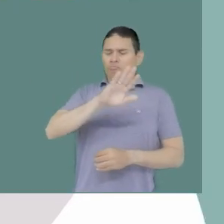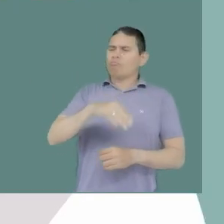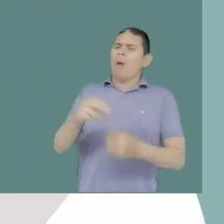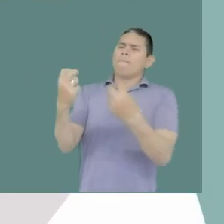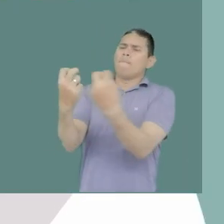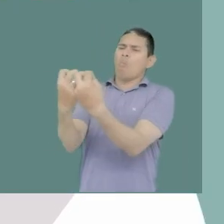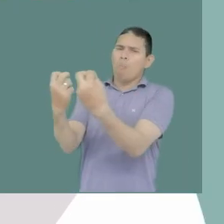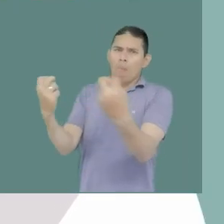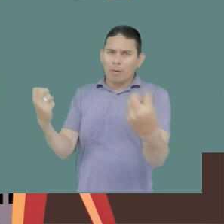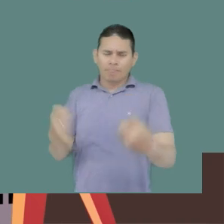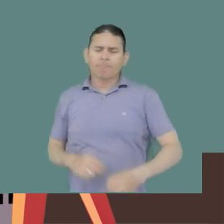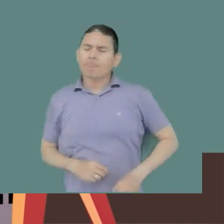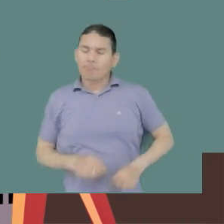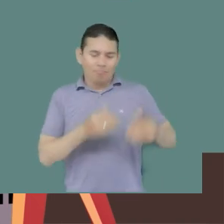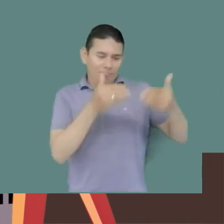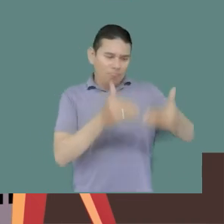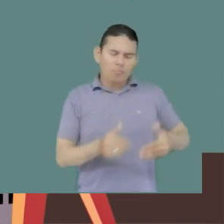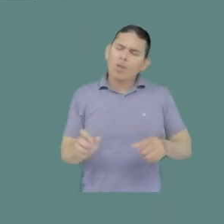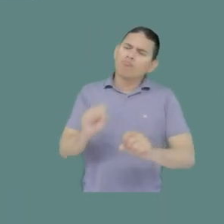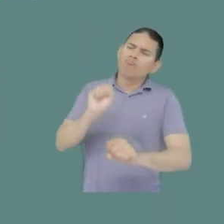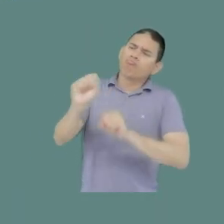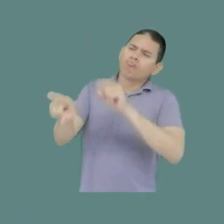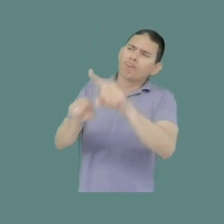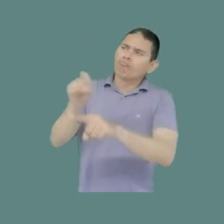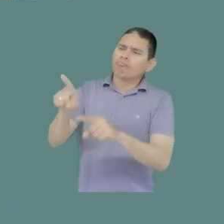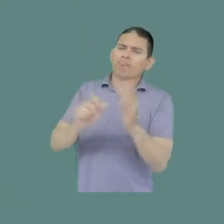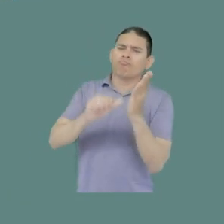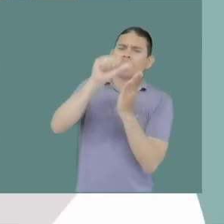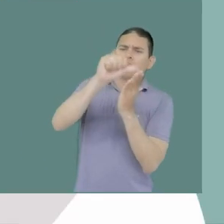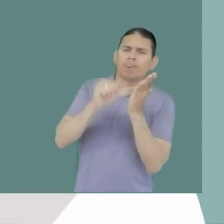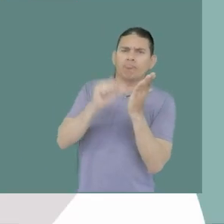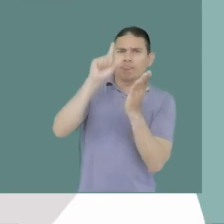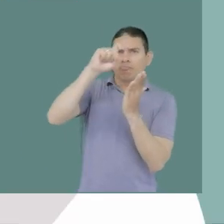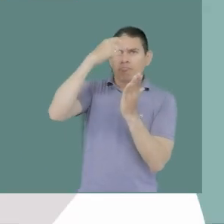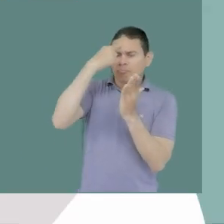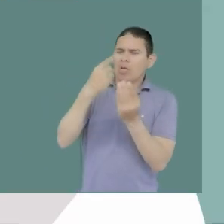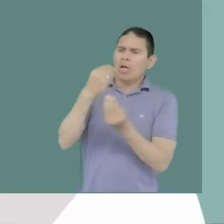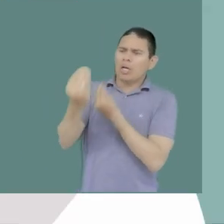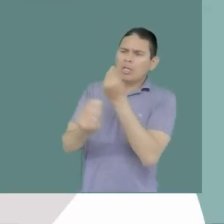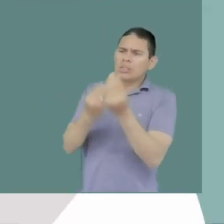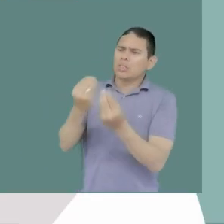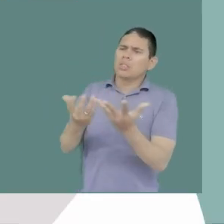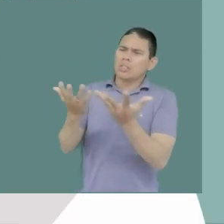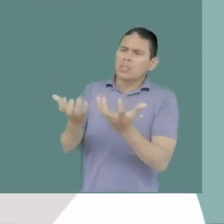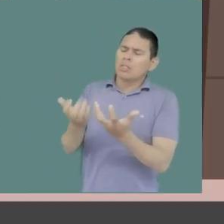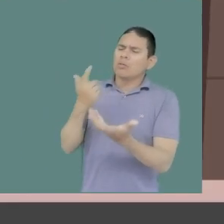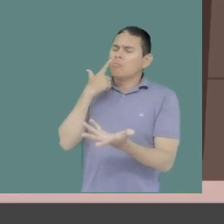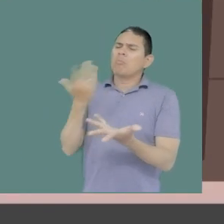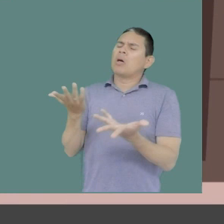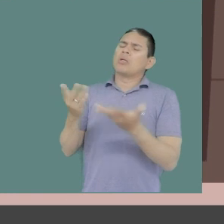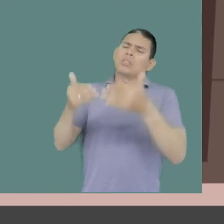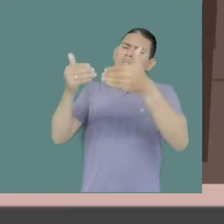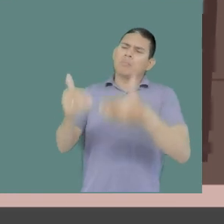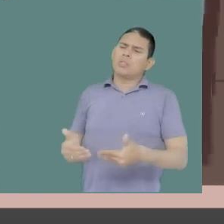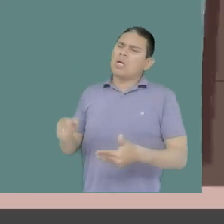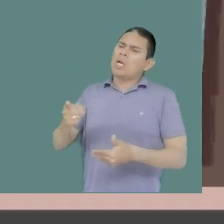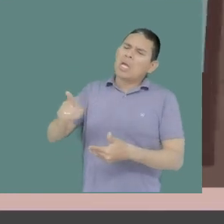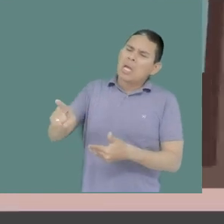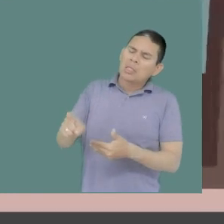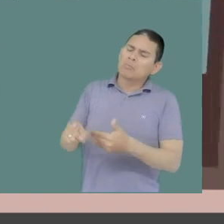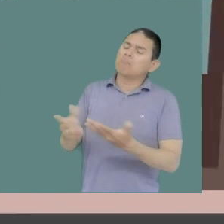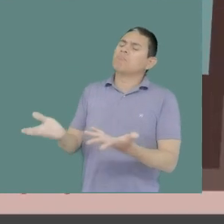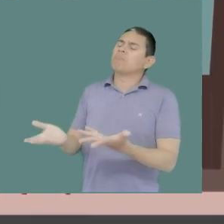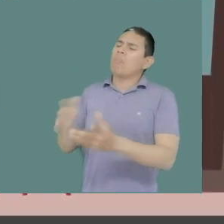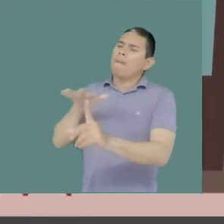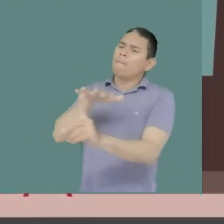alcaldías para poder conocer sus programas de gobierno y solicitar la incorporación de iniciativas en materia